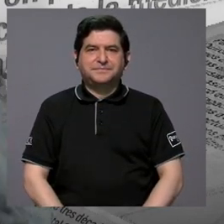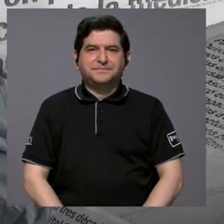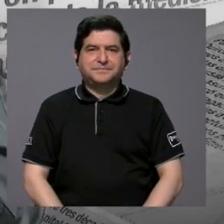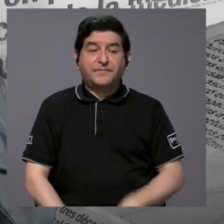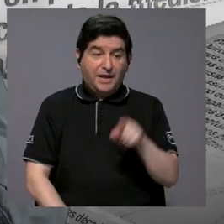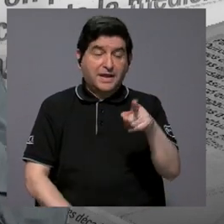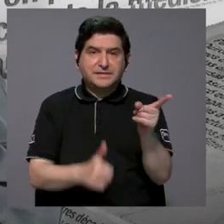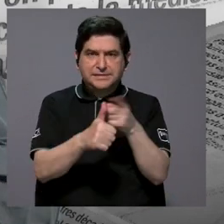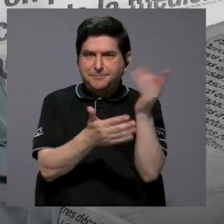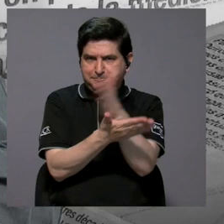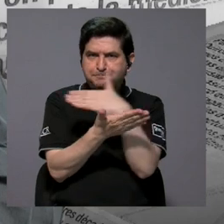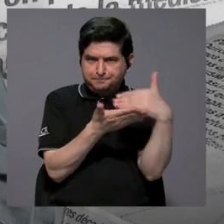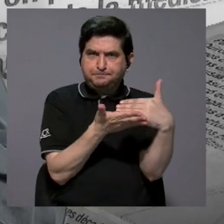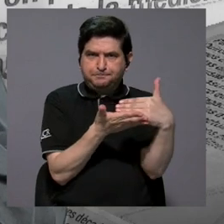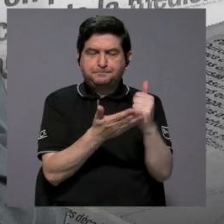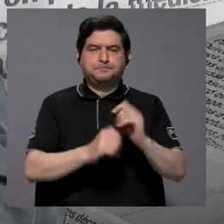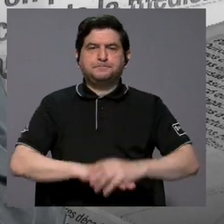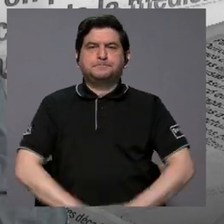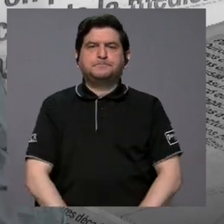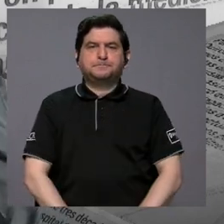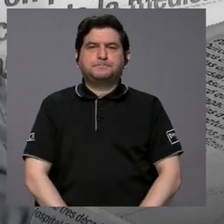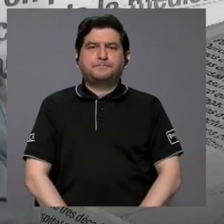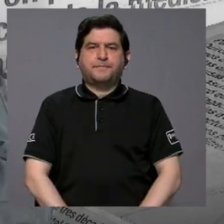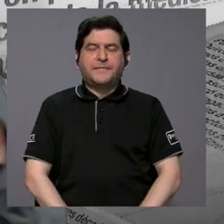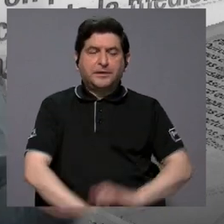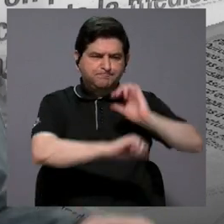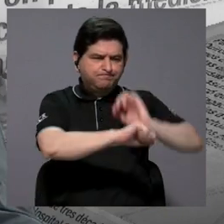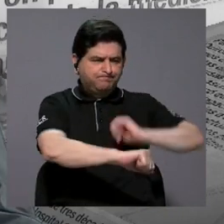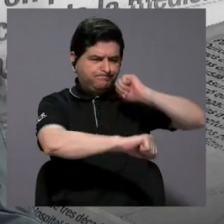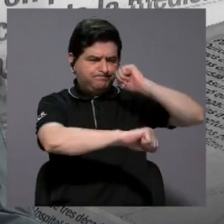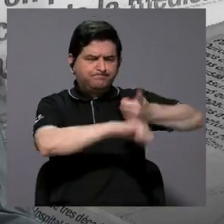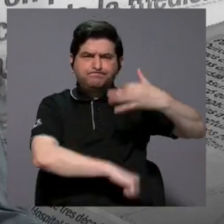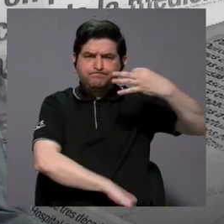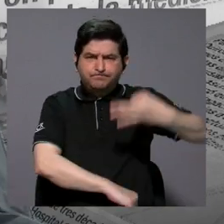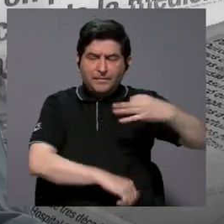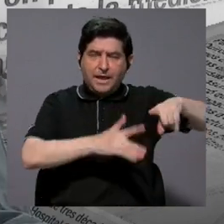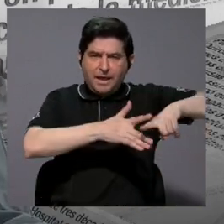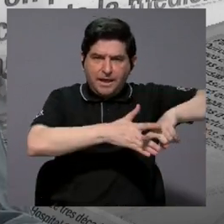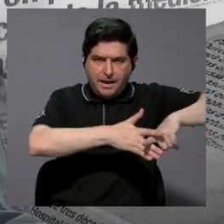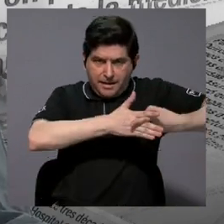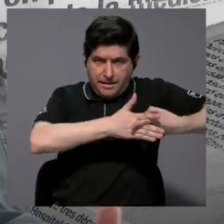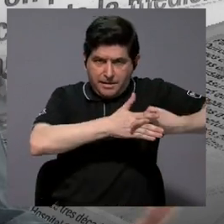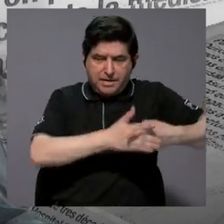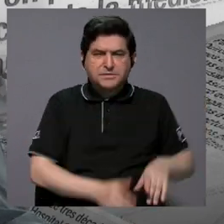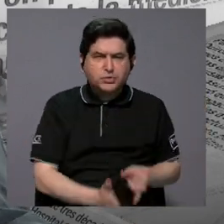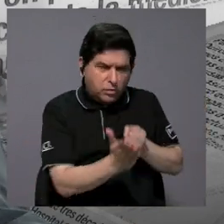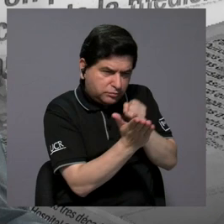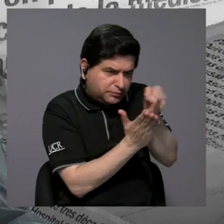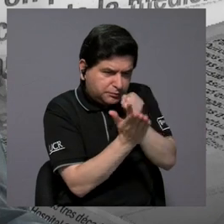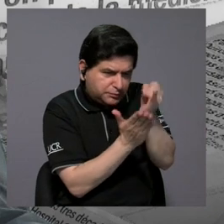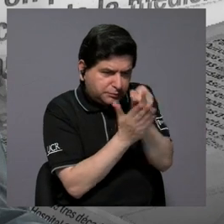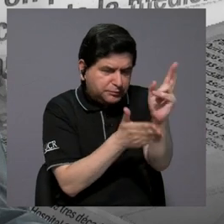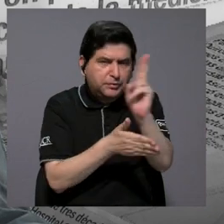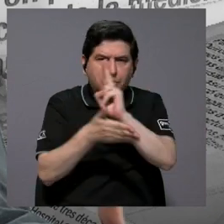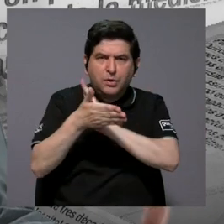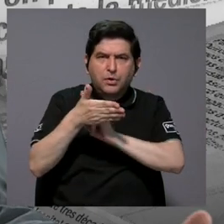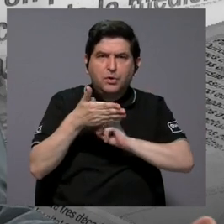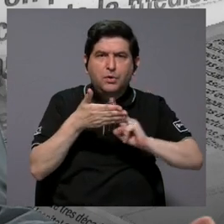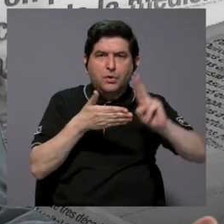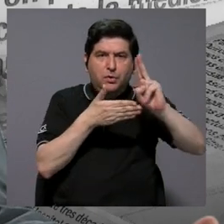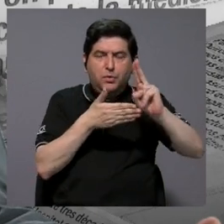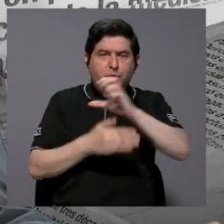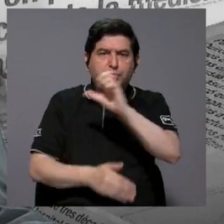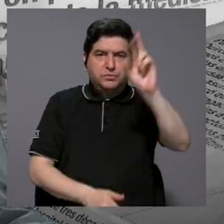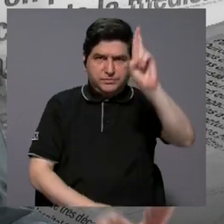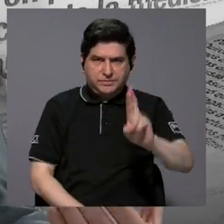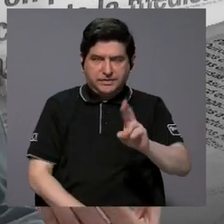Esa es una primera parte que se concreta con el inicio de las investigaciones hechas